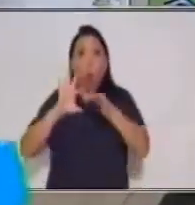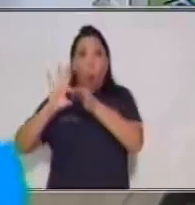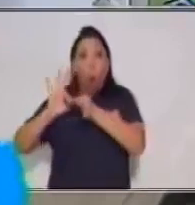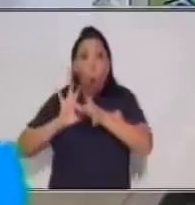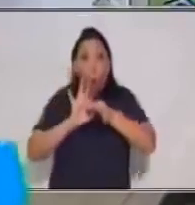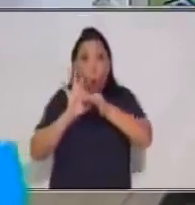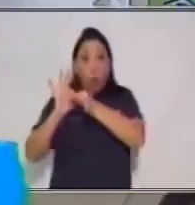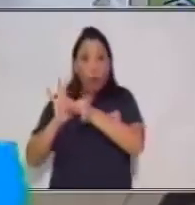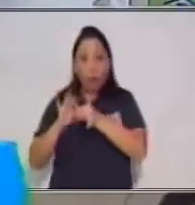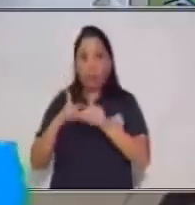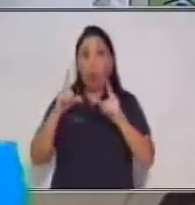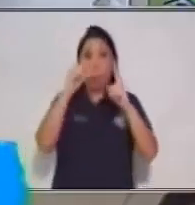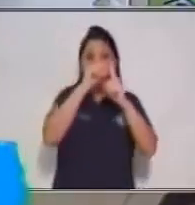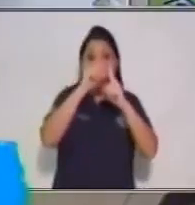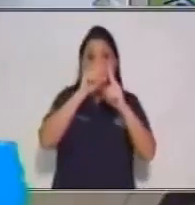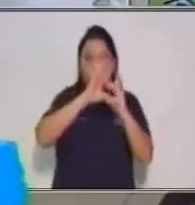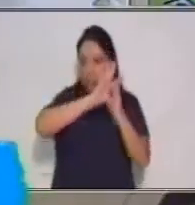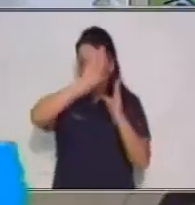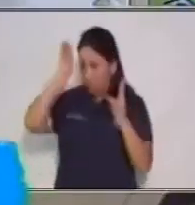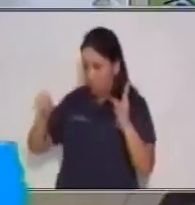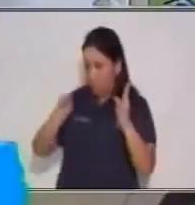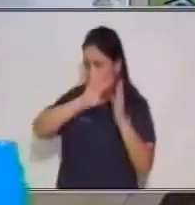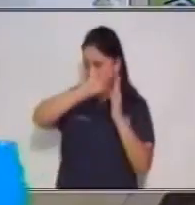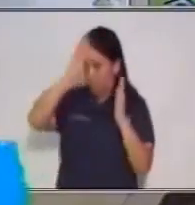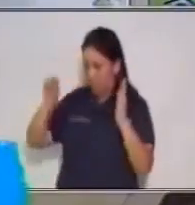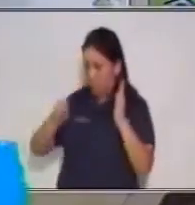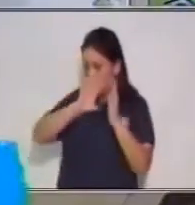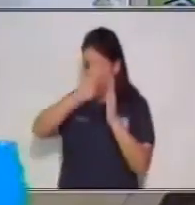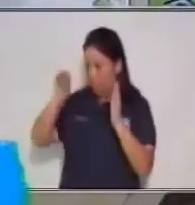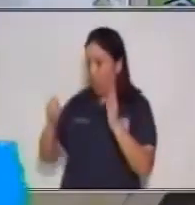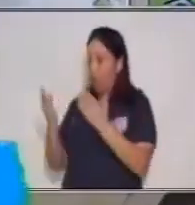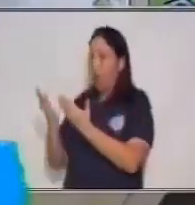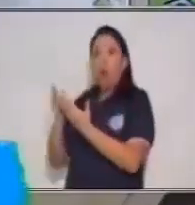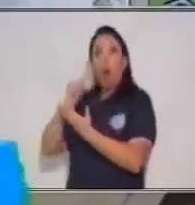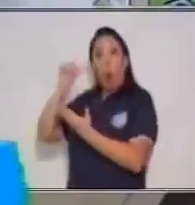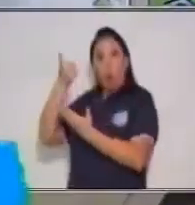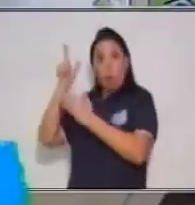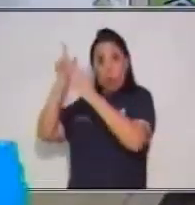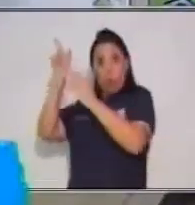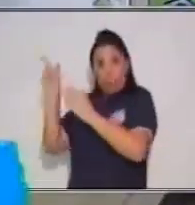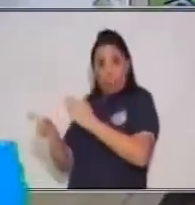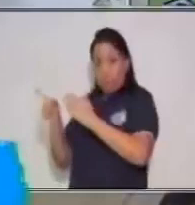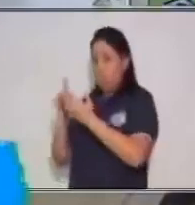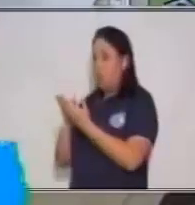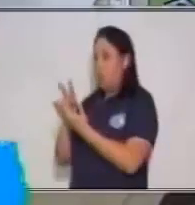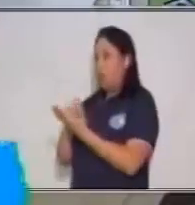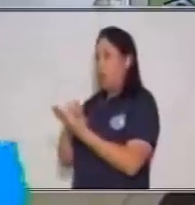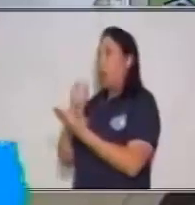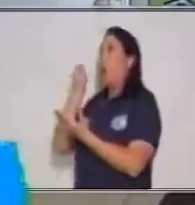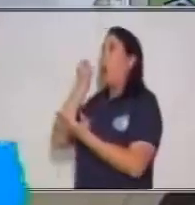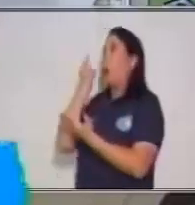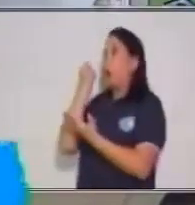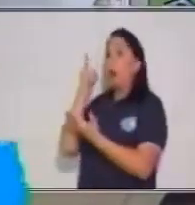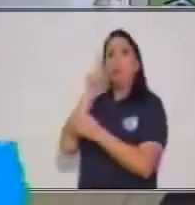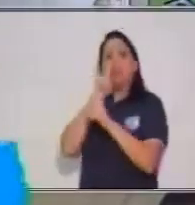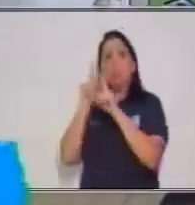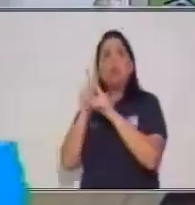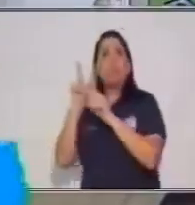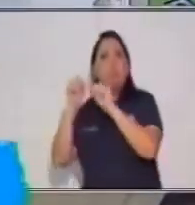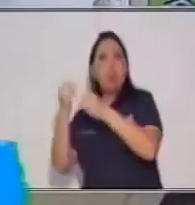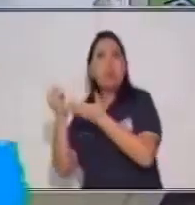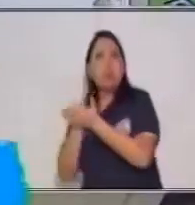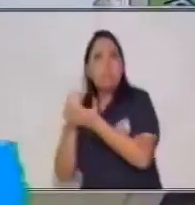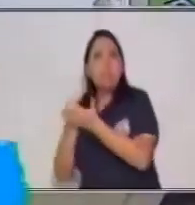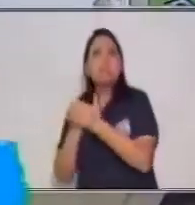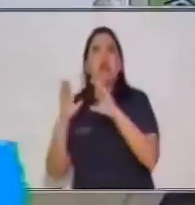y saber qué es lo que quiero decir. Ya haber investigado a fondo y tener la idea de lo que voy a